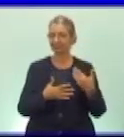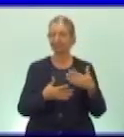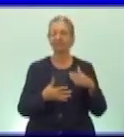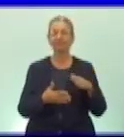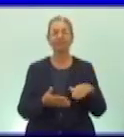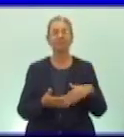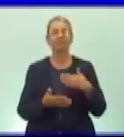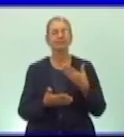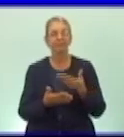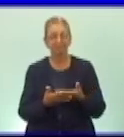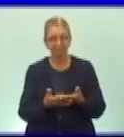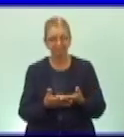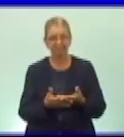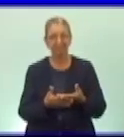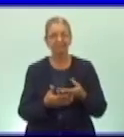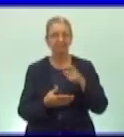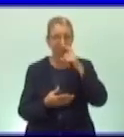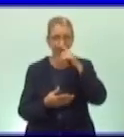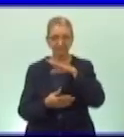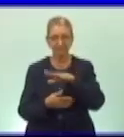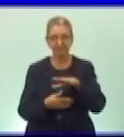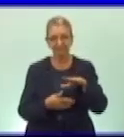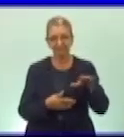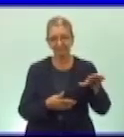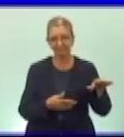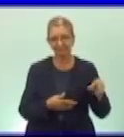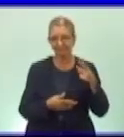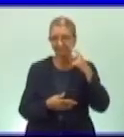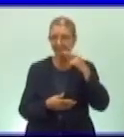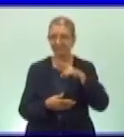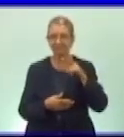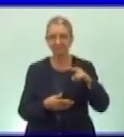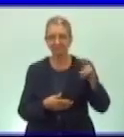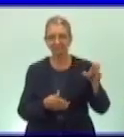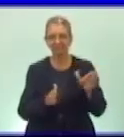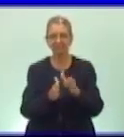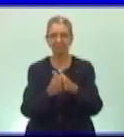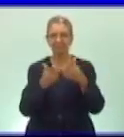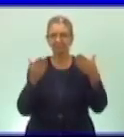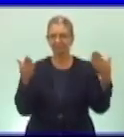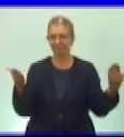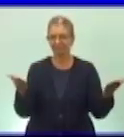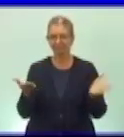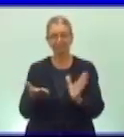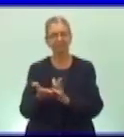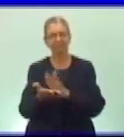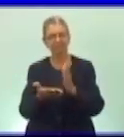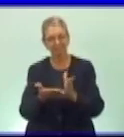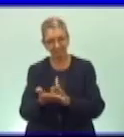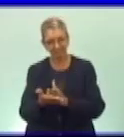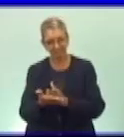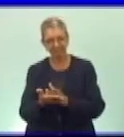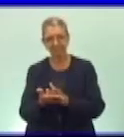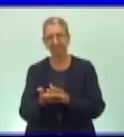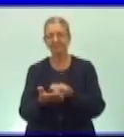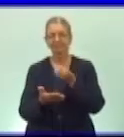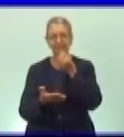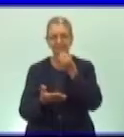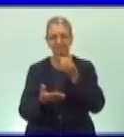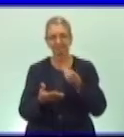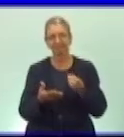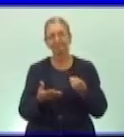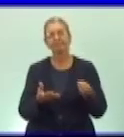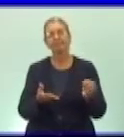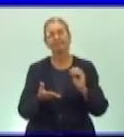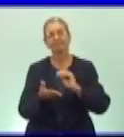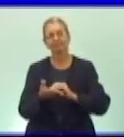planteado a los alumnos que buscaran periódicos y revistas para poder completar el